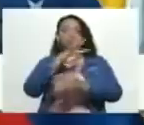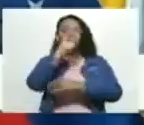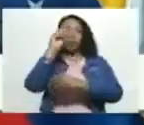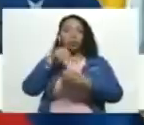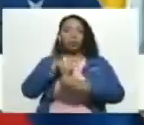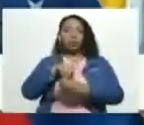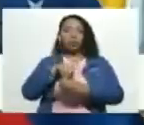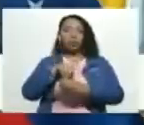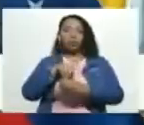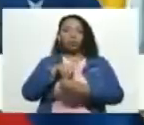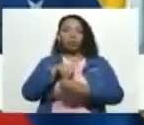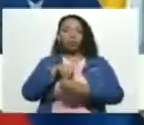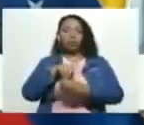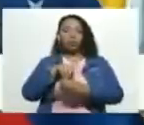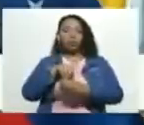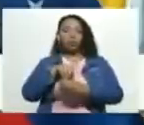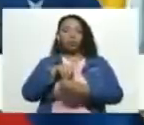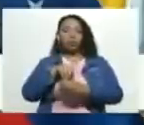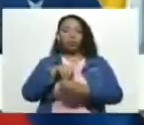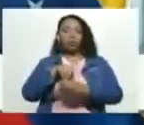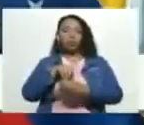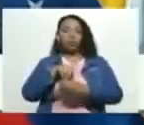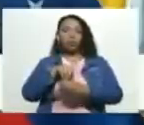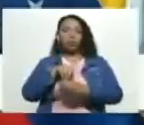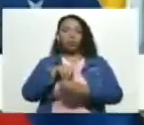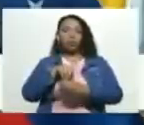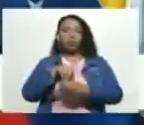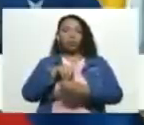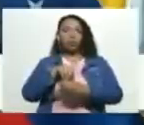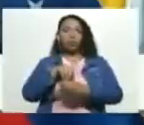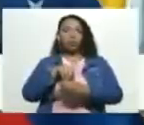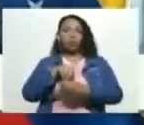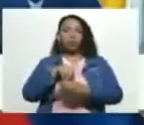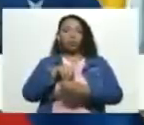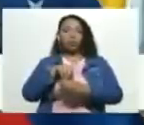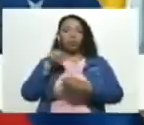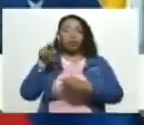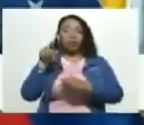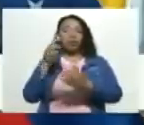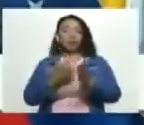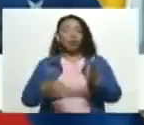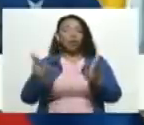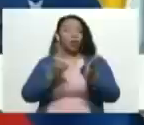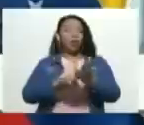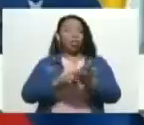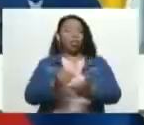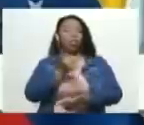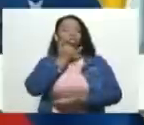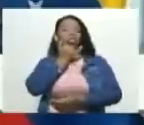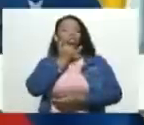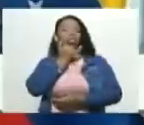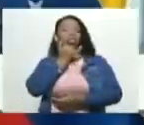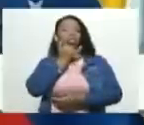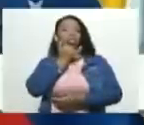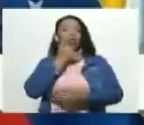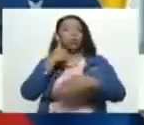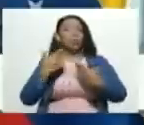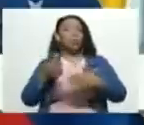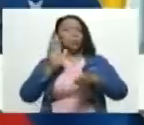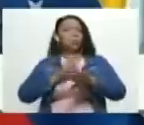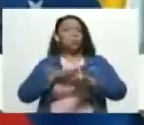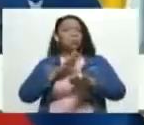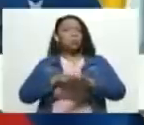una especie de réplica fallida de lo que fue